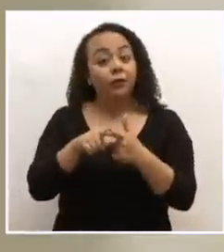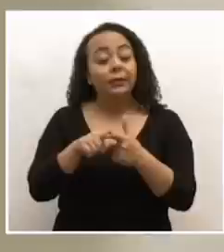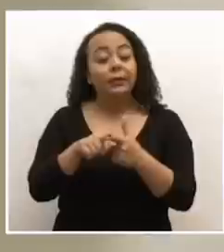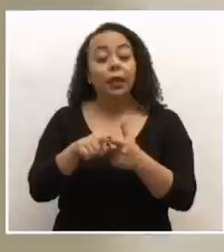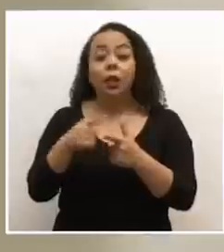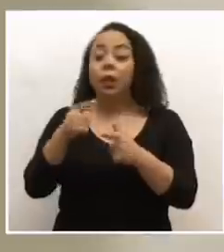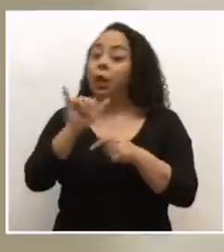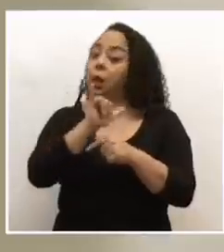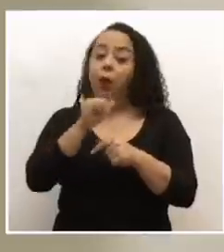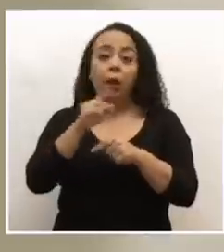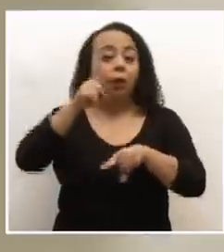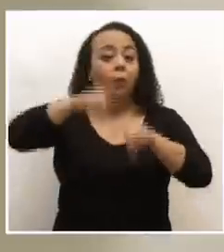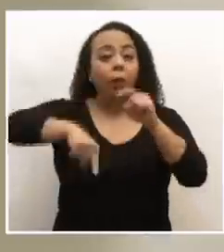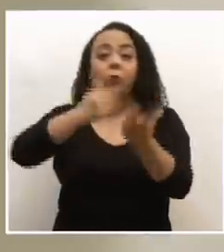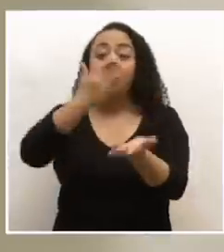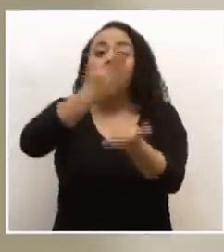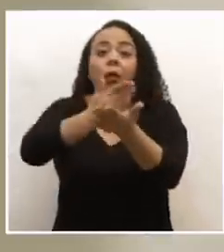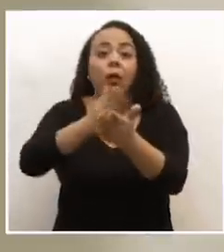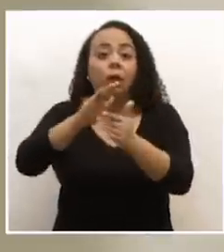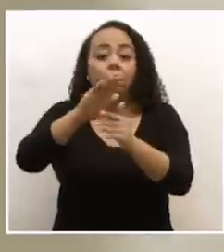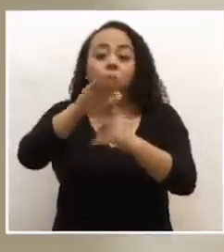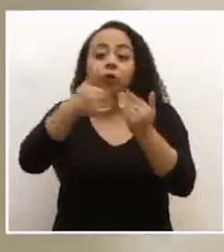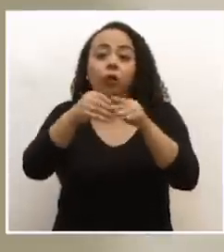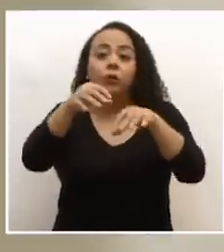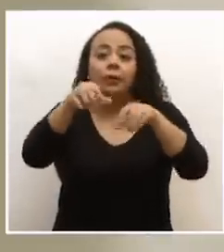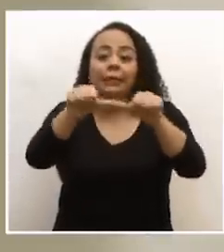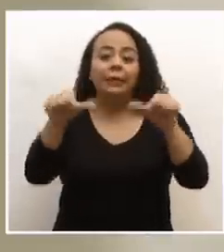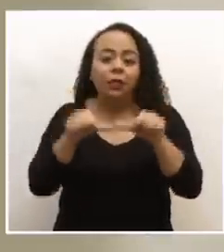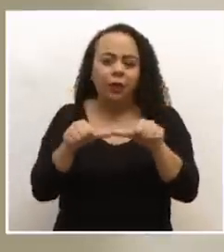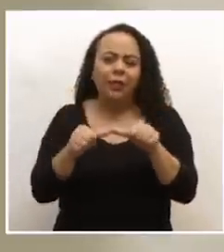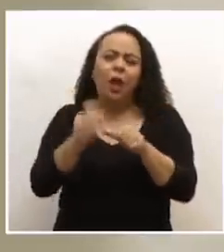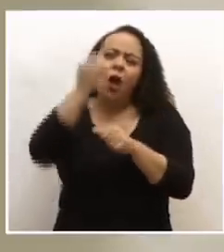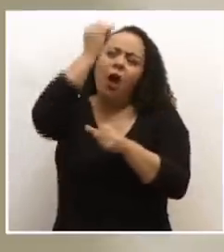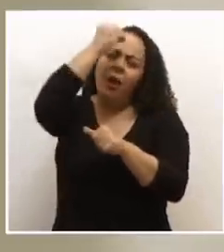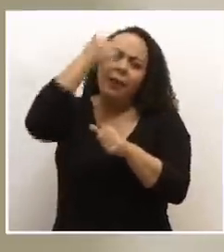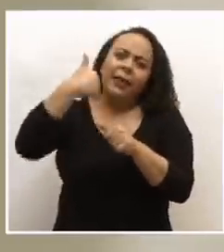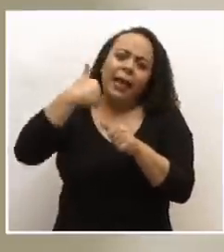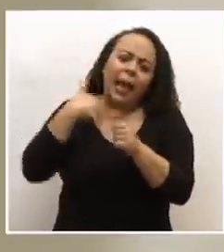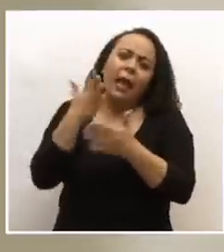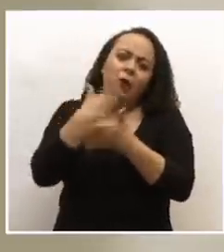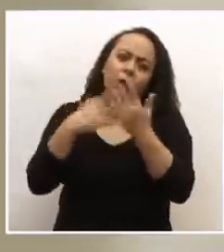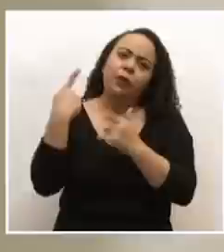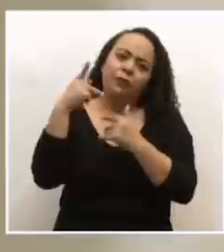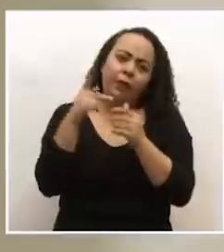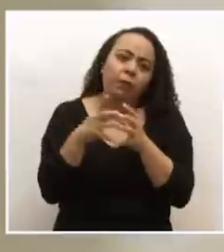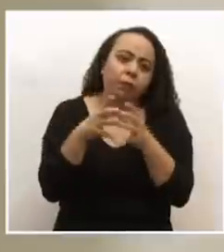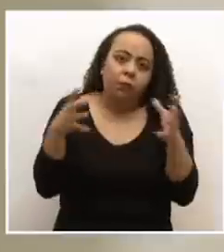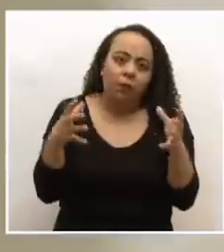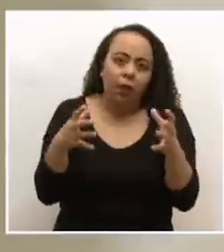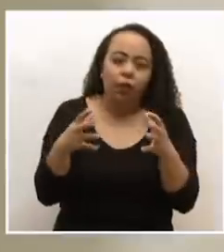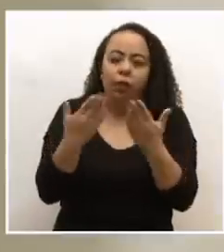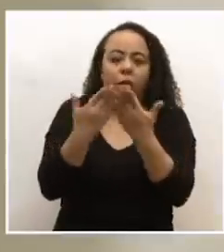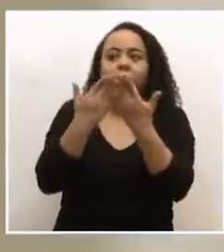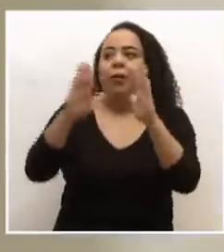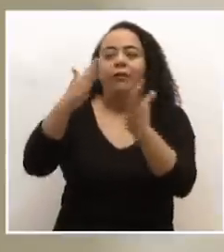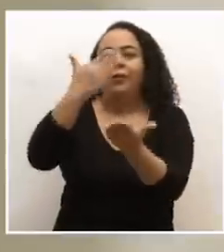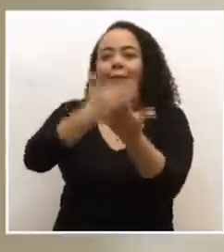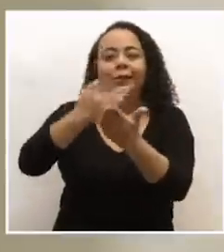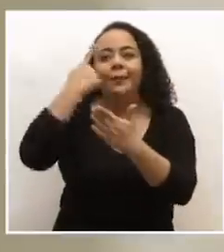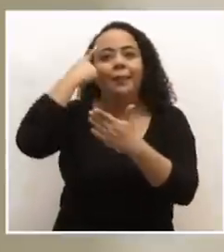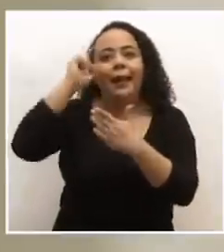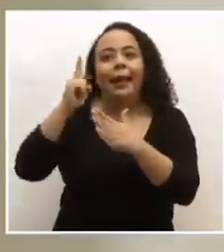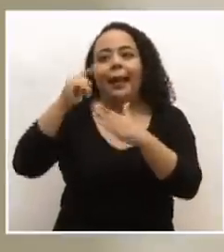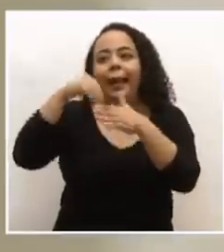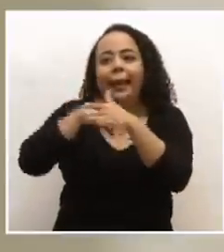igual no podemos paralizar todos los sectores. Obviamente hay sectores que representan un riesgo incrementado. No es que vamos a abrir las fronteras para que